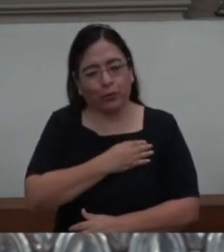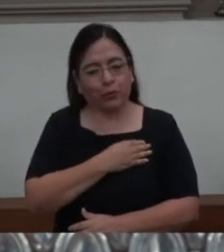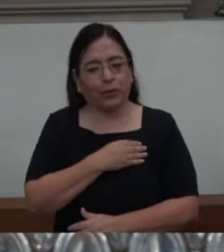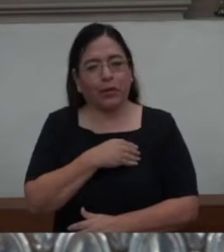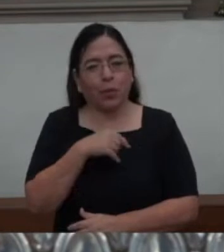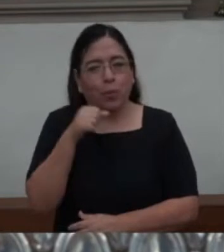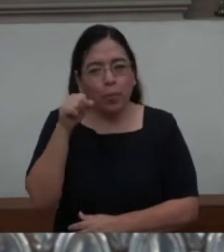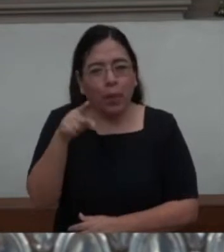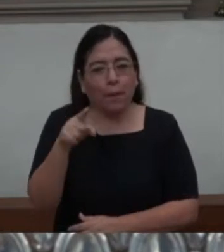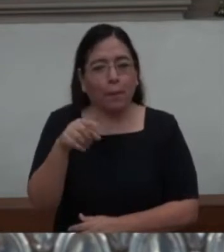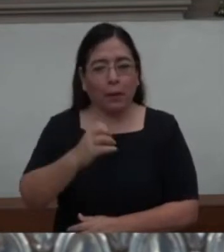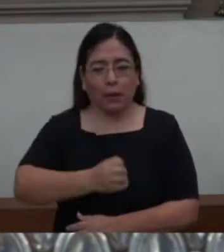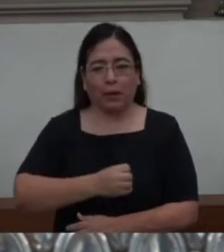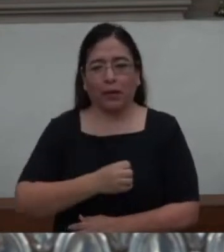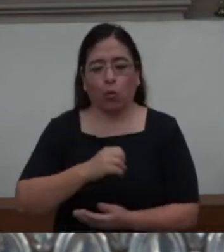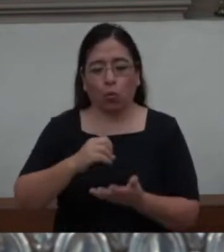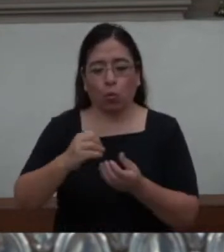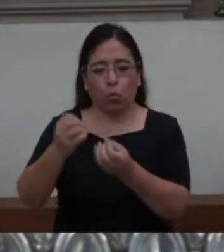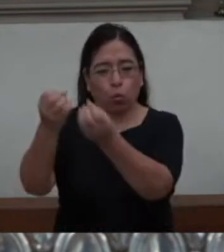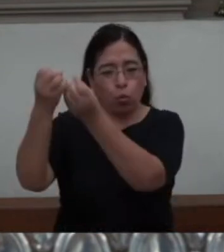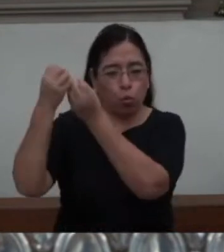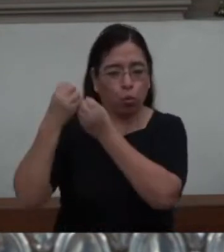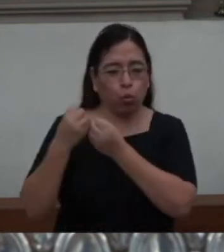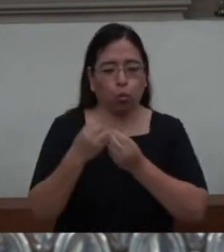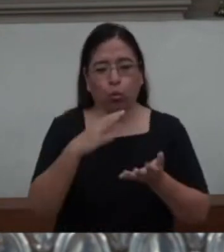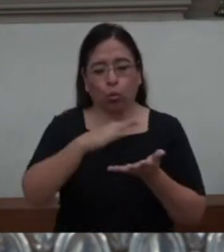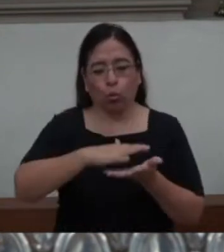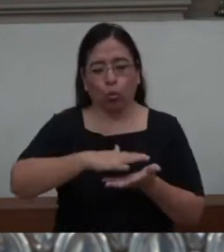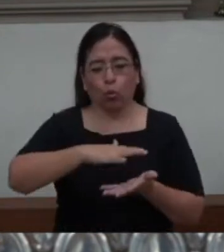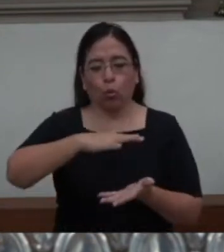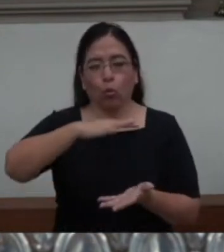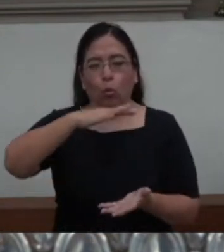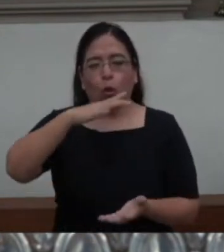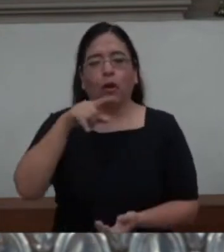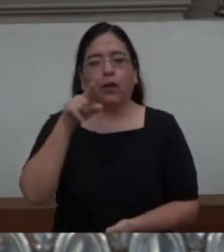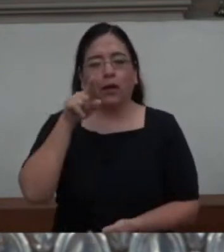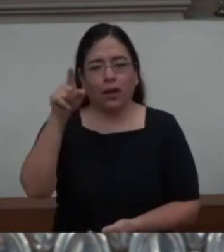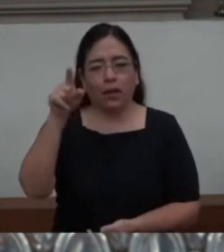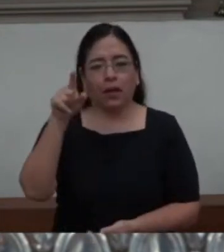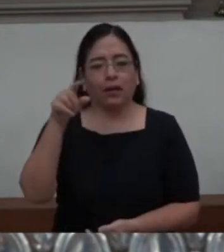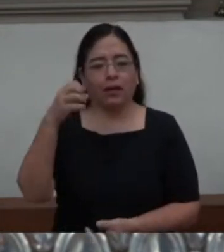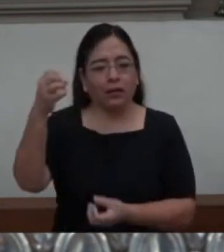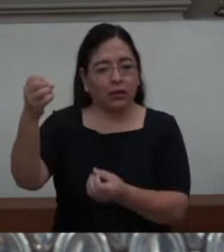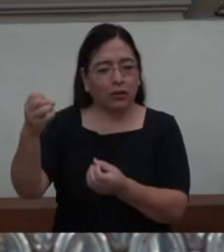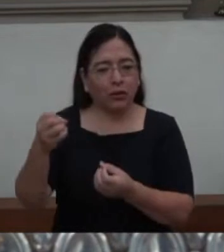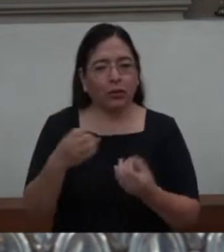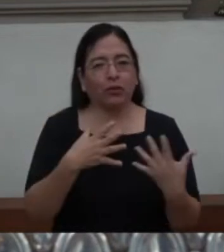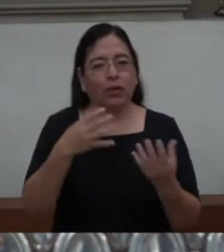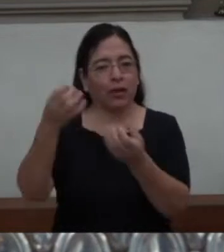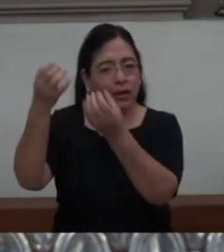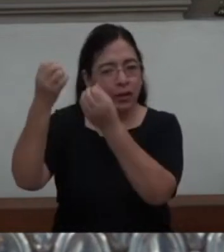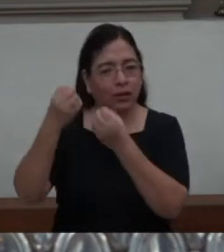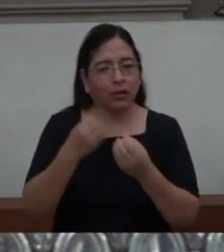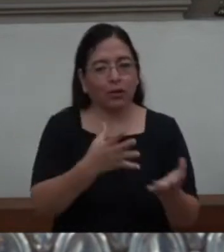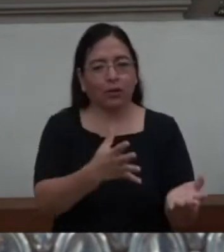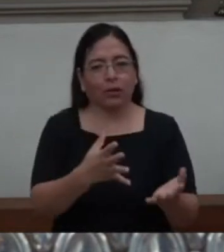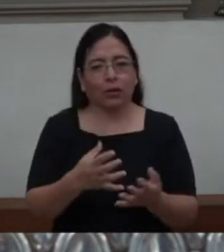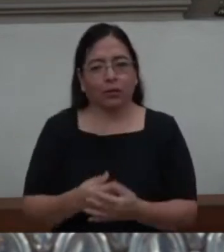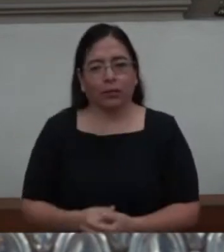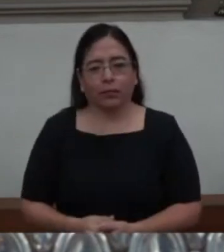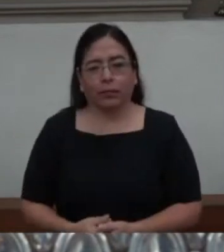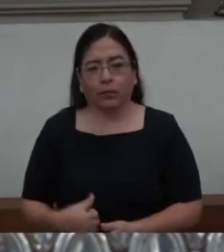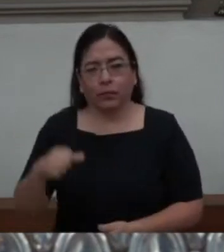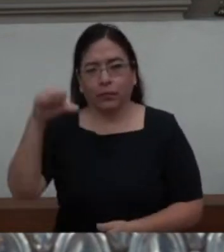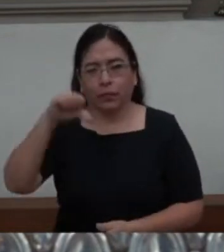multiplica, se compadece y crea. Oímos este